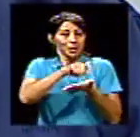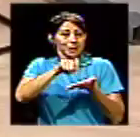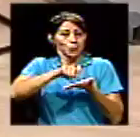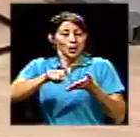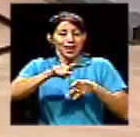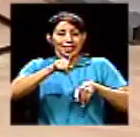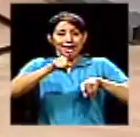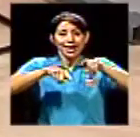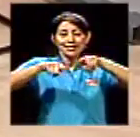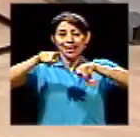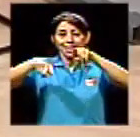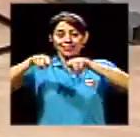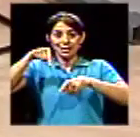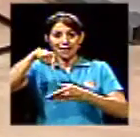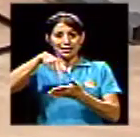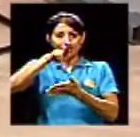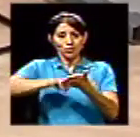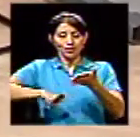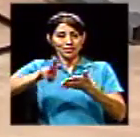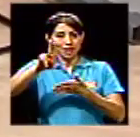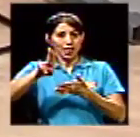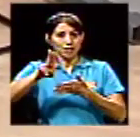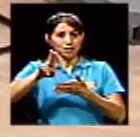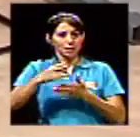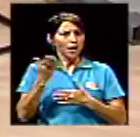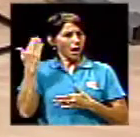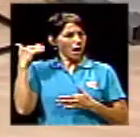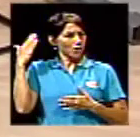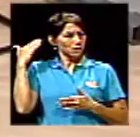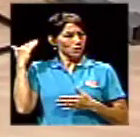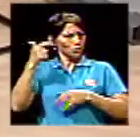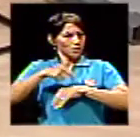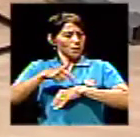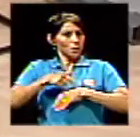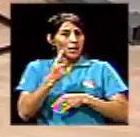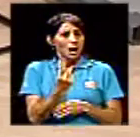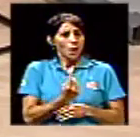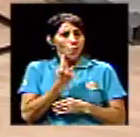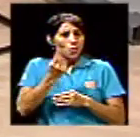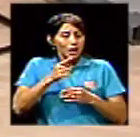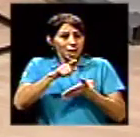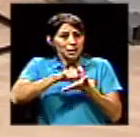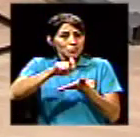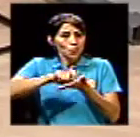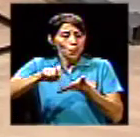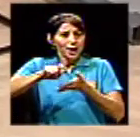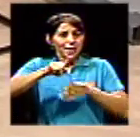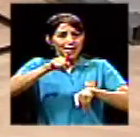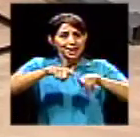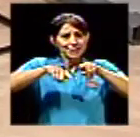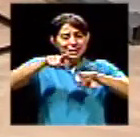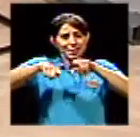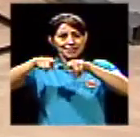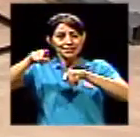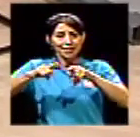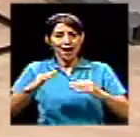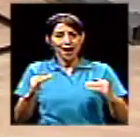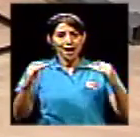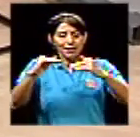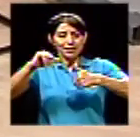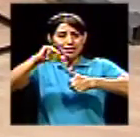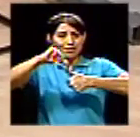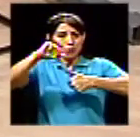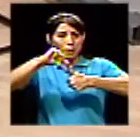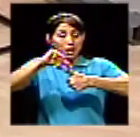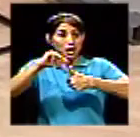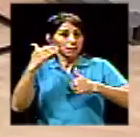o por lo menos hasta hace algún tiempo era la única escuela de estadística que había en Centroamérica, y